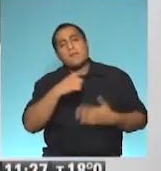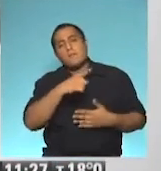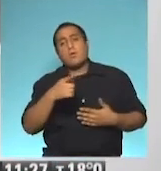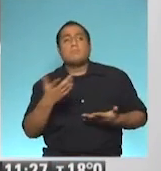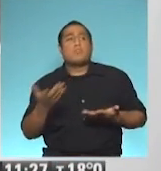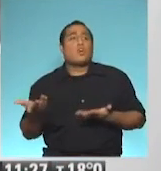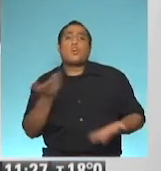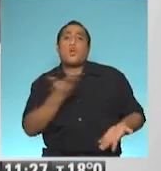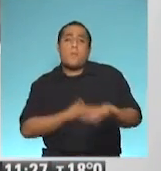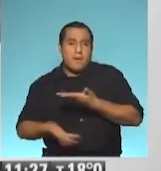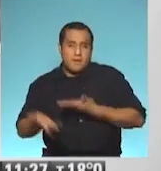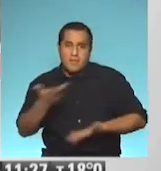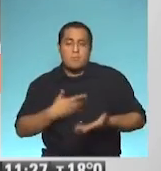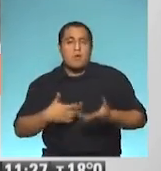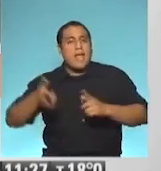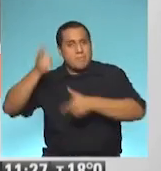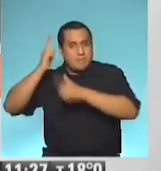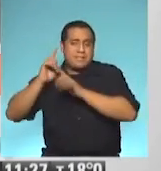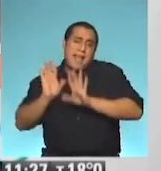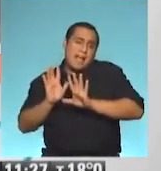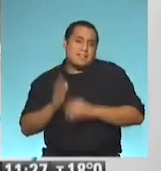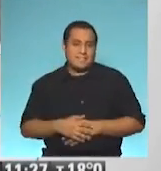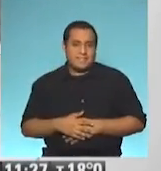compartamos experiencias, de eso se trata. Muy bien, bien, gracias, ¿eh?